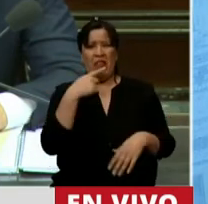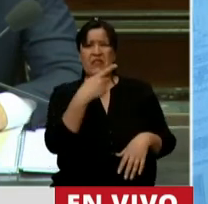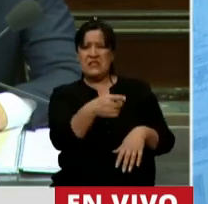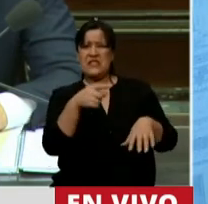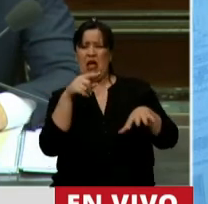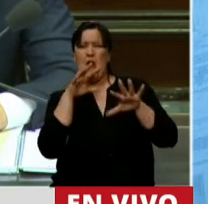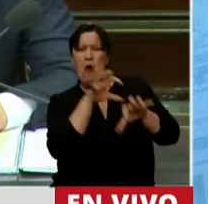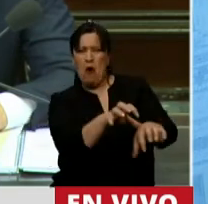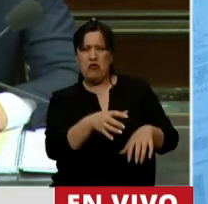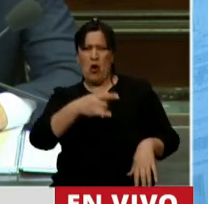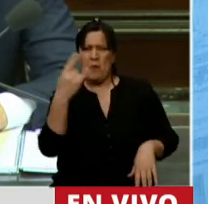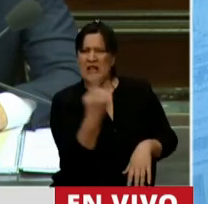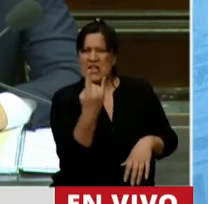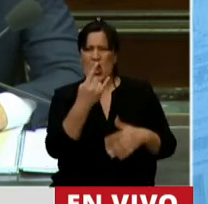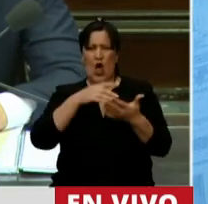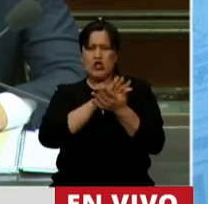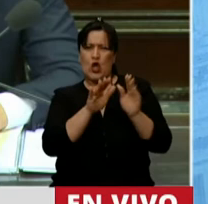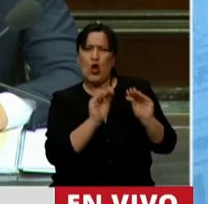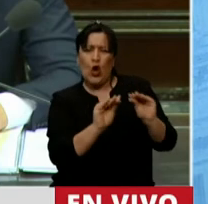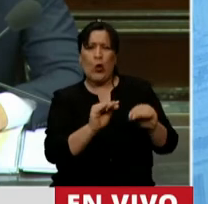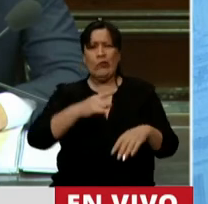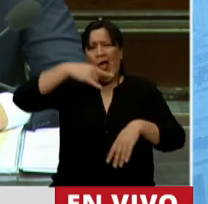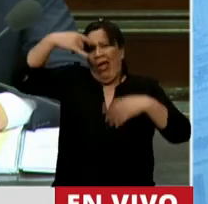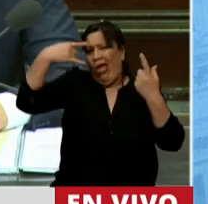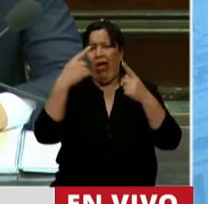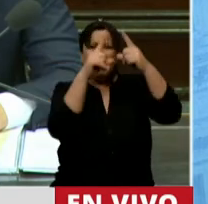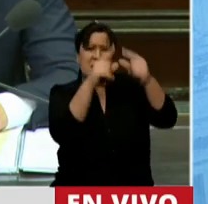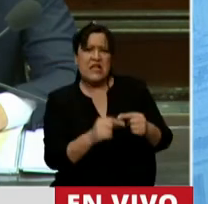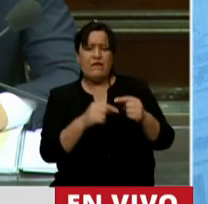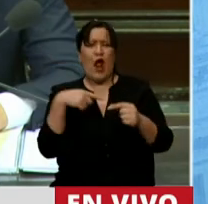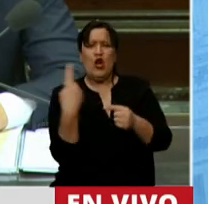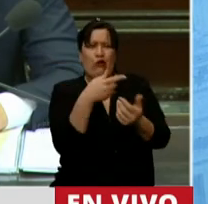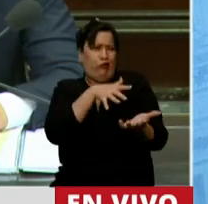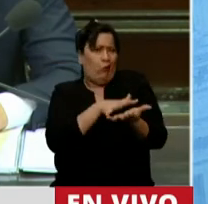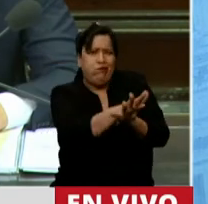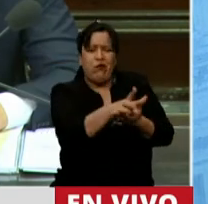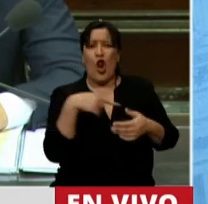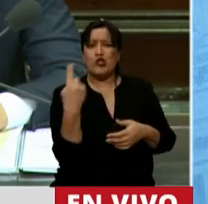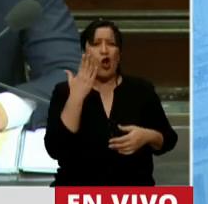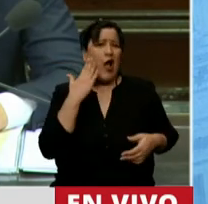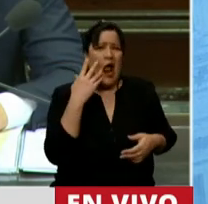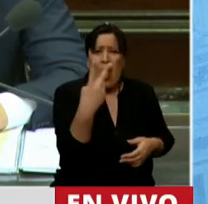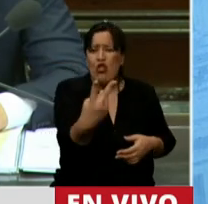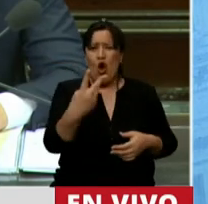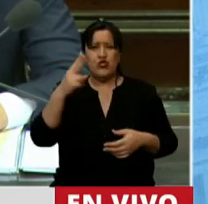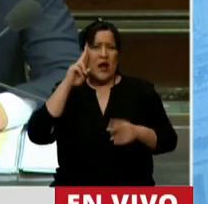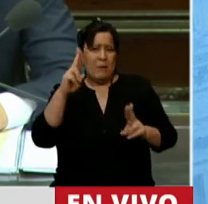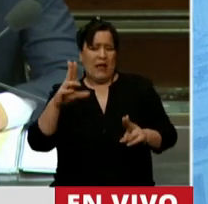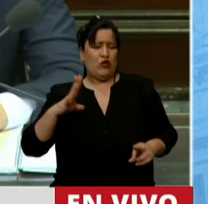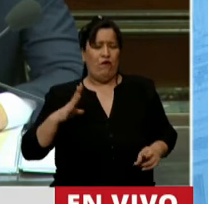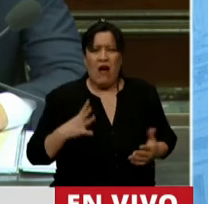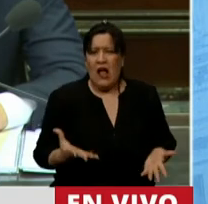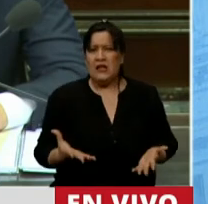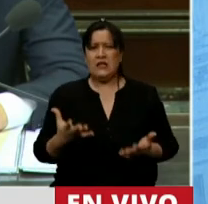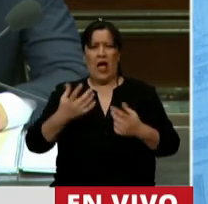Odiador, mentiroso, corrupto, que inventamos cifras, que atropellamos instituciones, que somos hipócritas, irrespetuosos, que